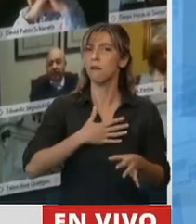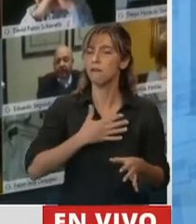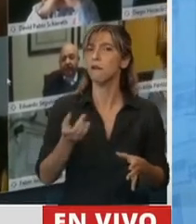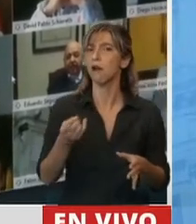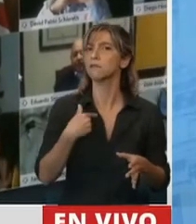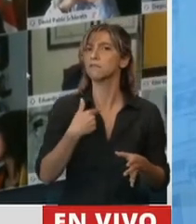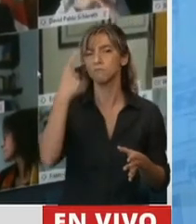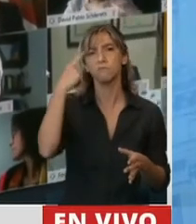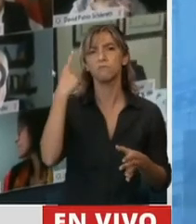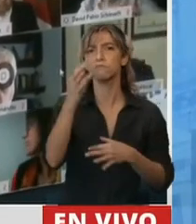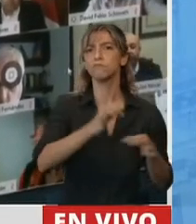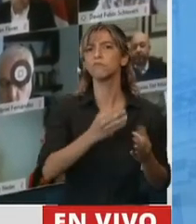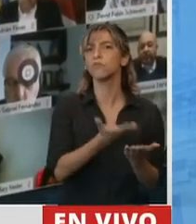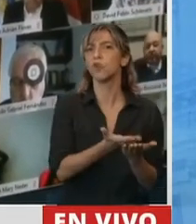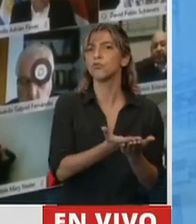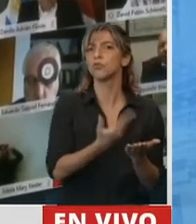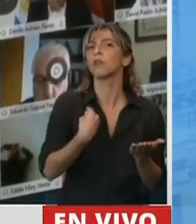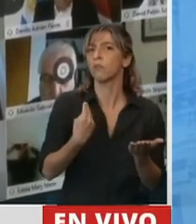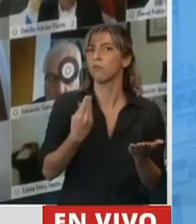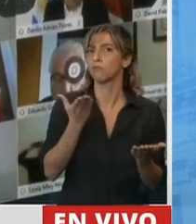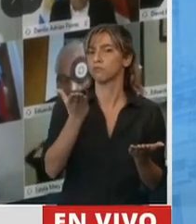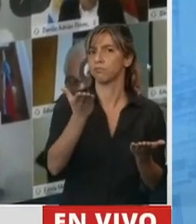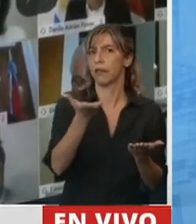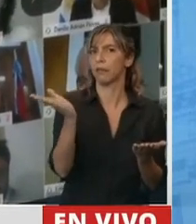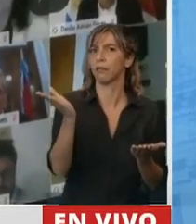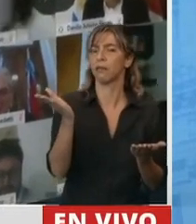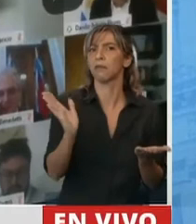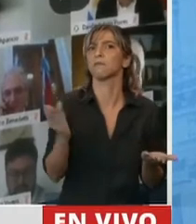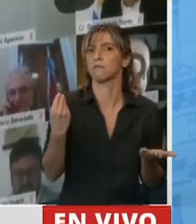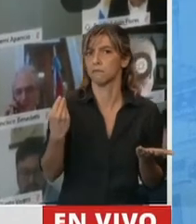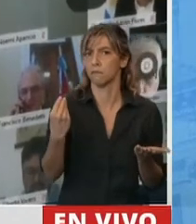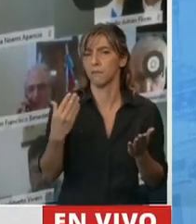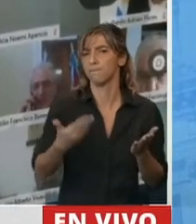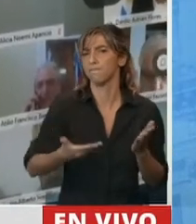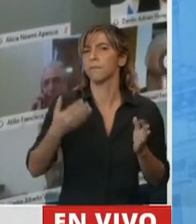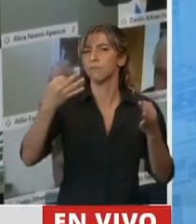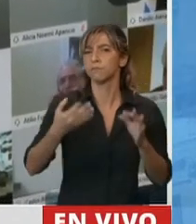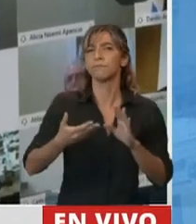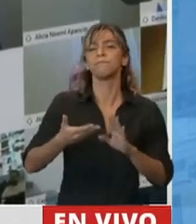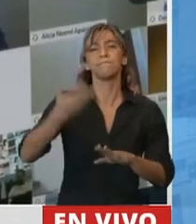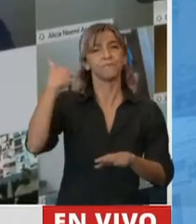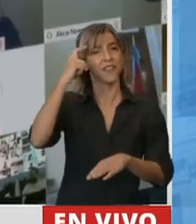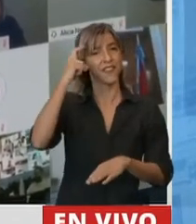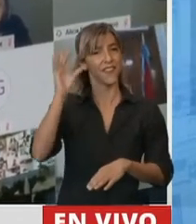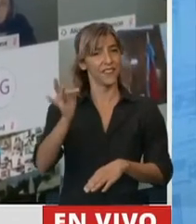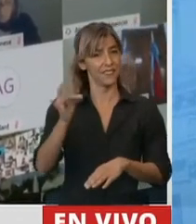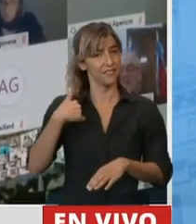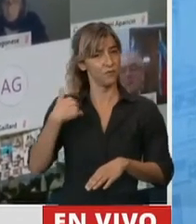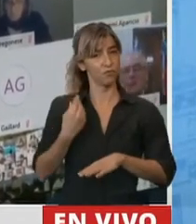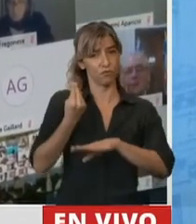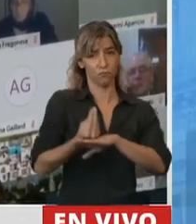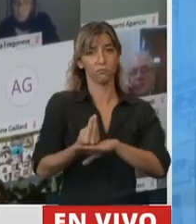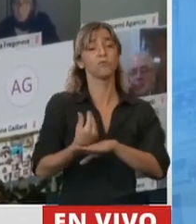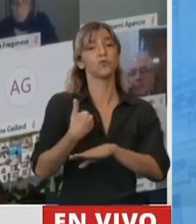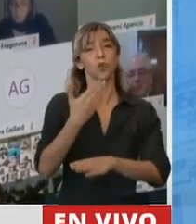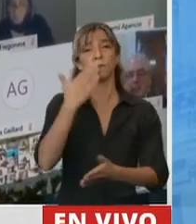demanda, fundamentalmente, de mis camaradas. El 10 de diciembre, cuando asumí, juré por la memoria